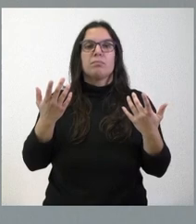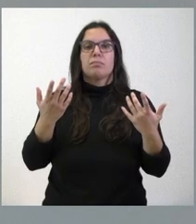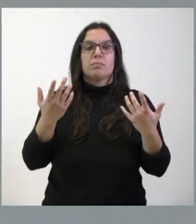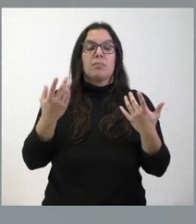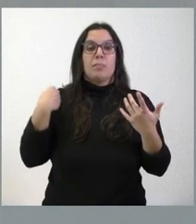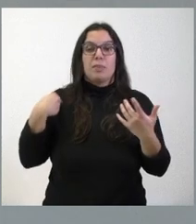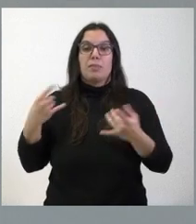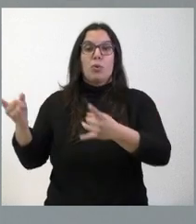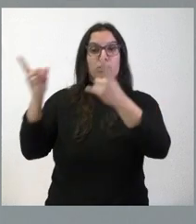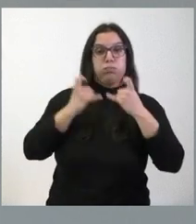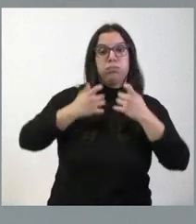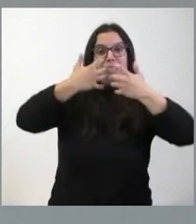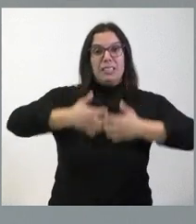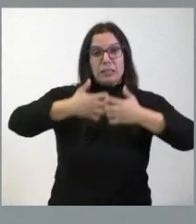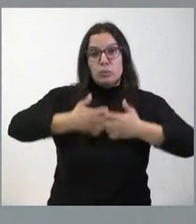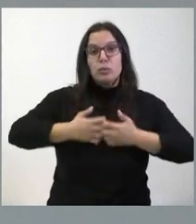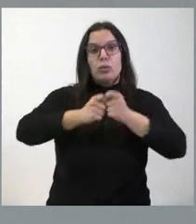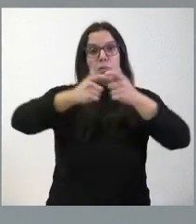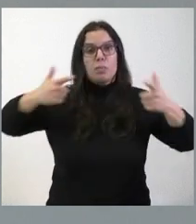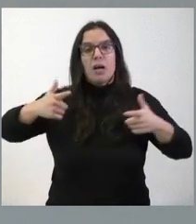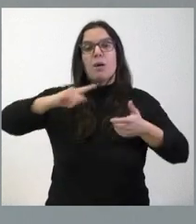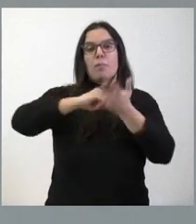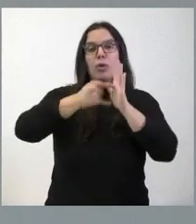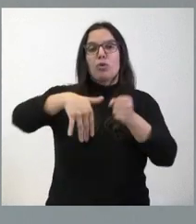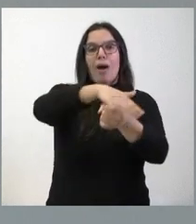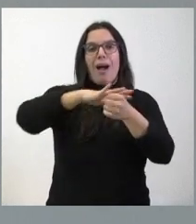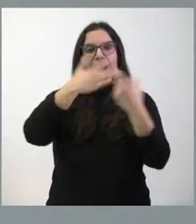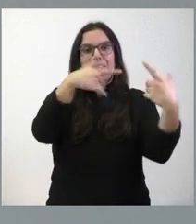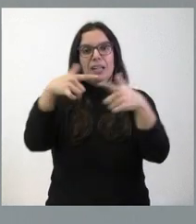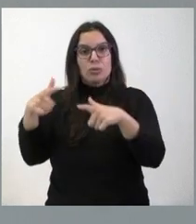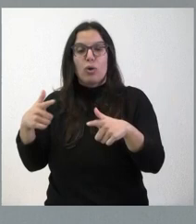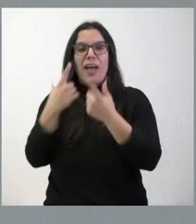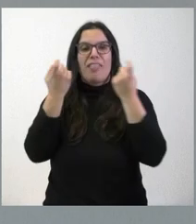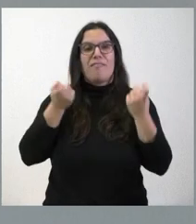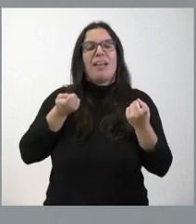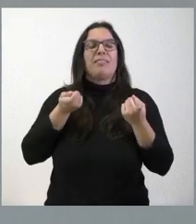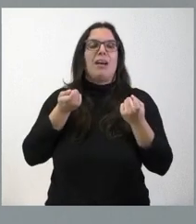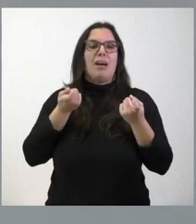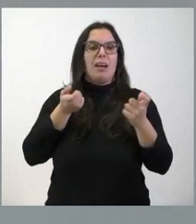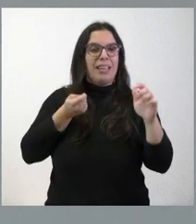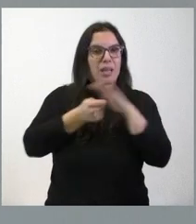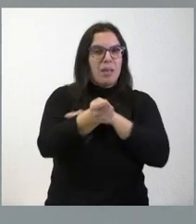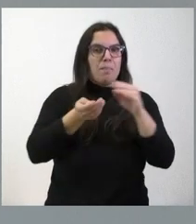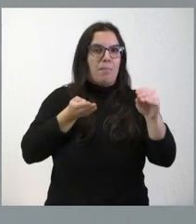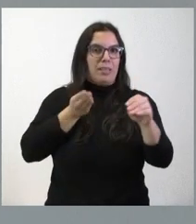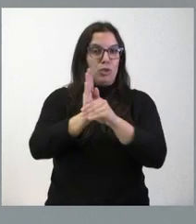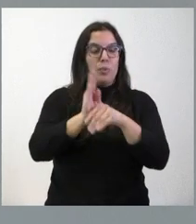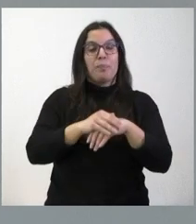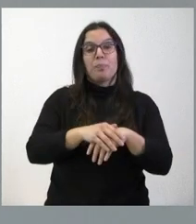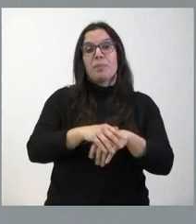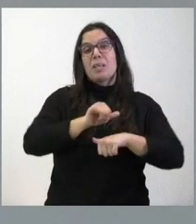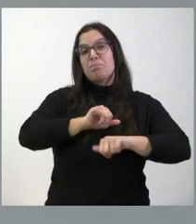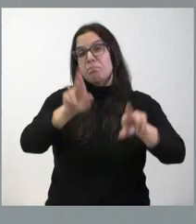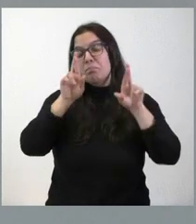reindustrialización y proyectos en áreas y sectores requeridos de inversión industrial. Se espera que podamos